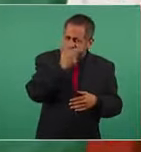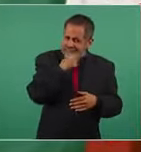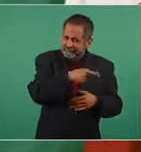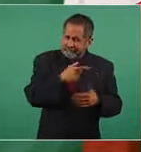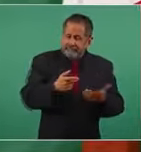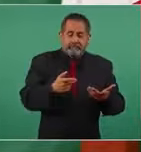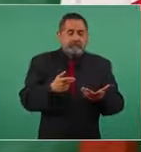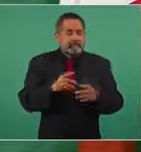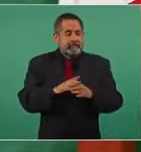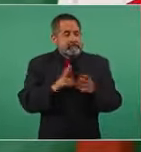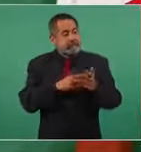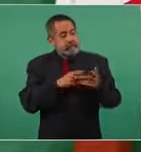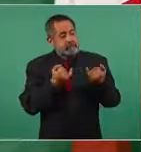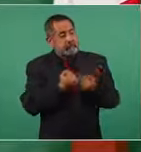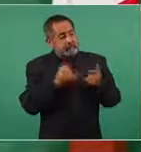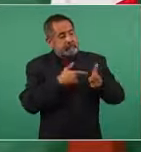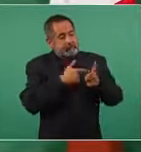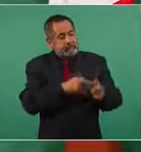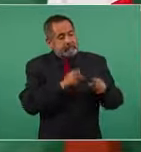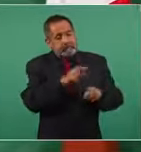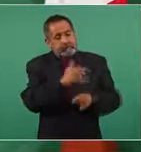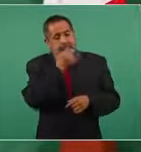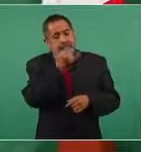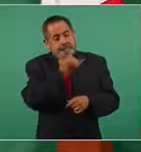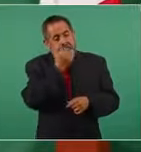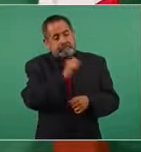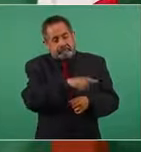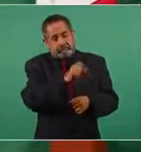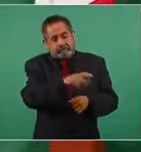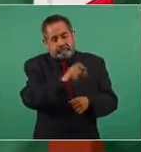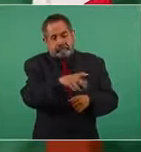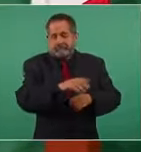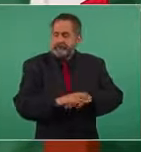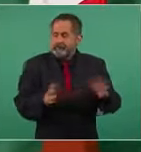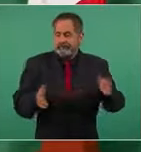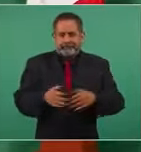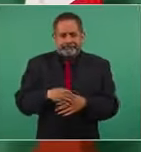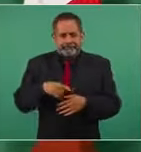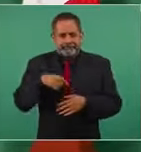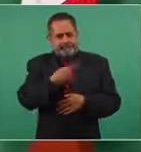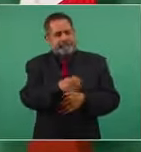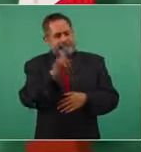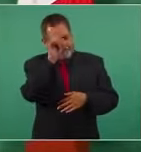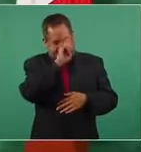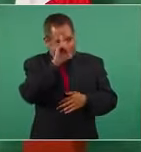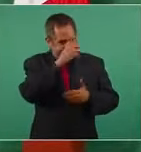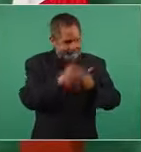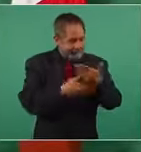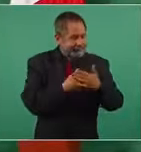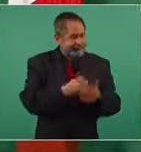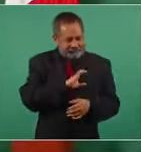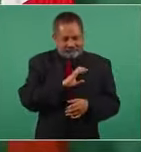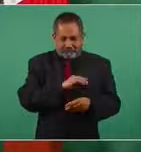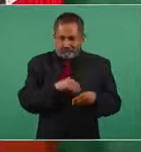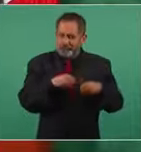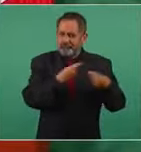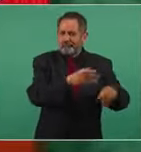para no seguir cometiendo errores y otra recomendación respetuosa afectuosa